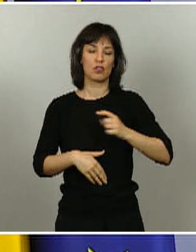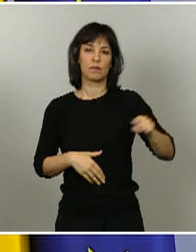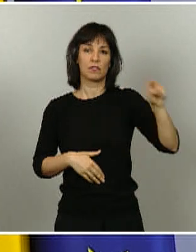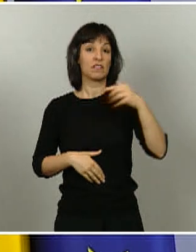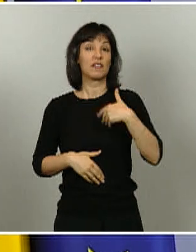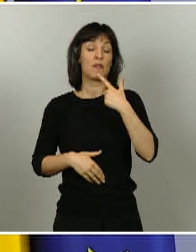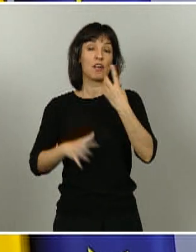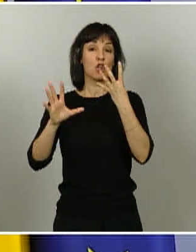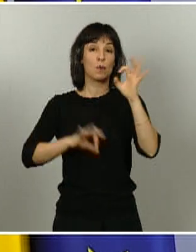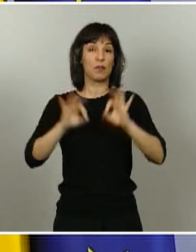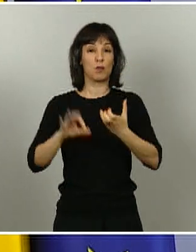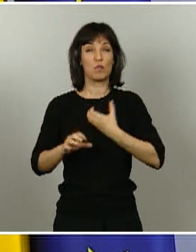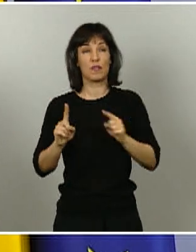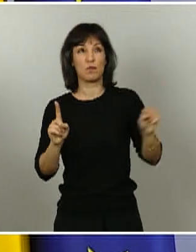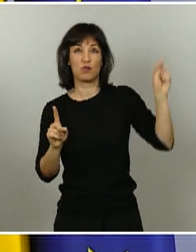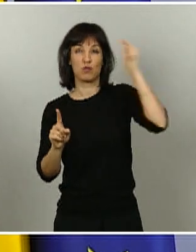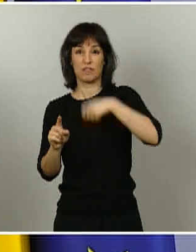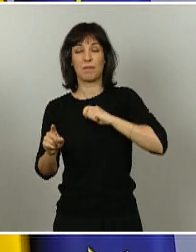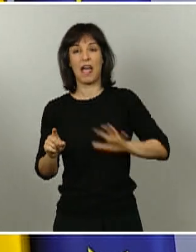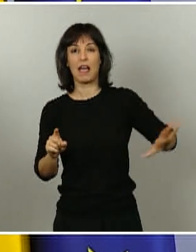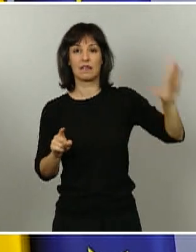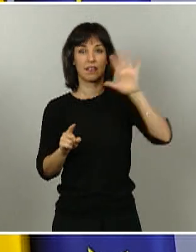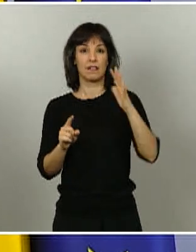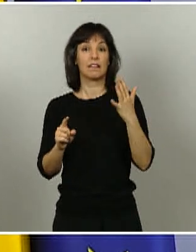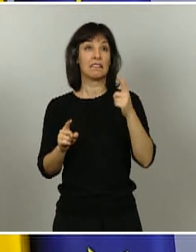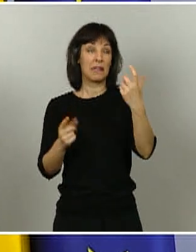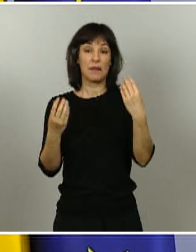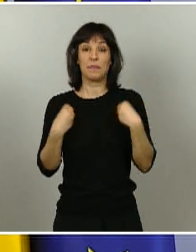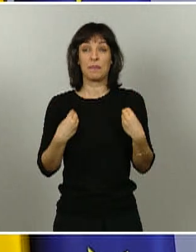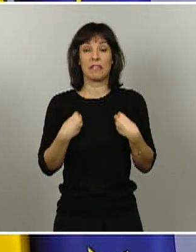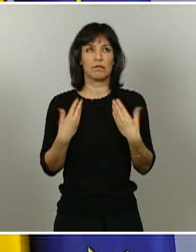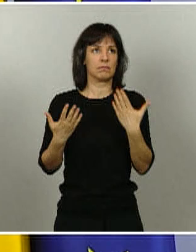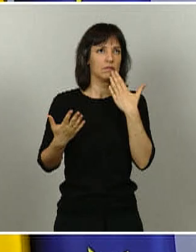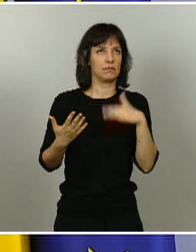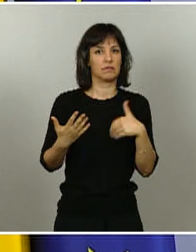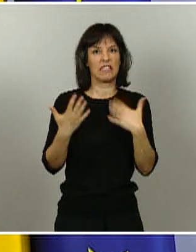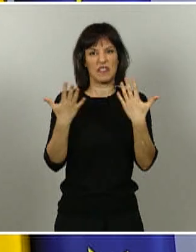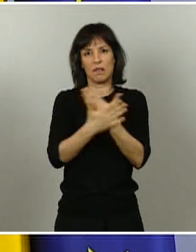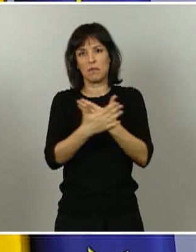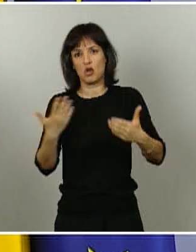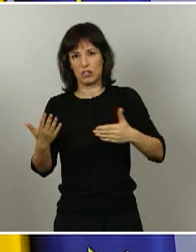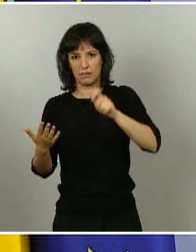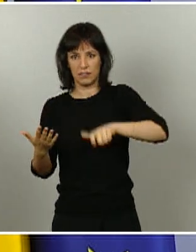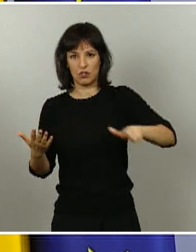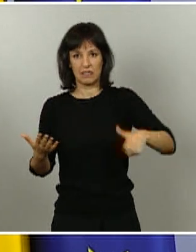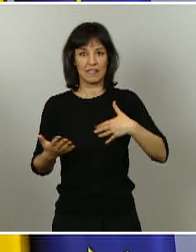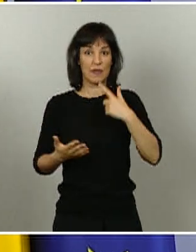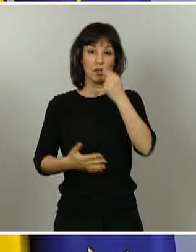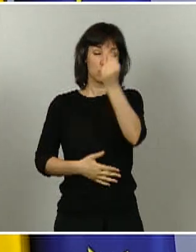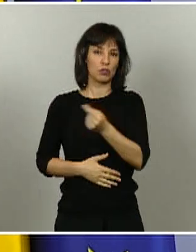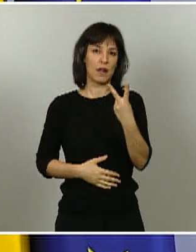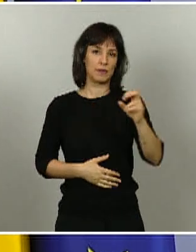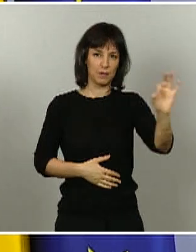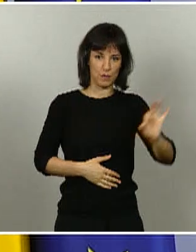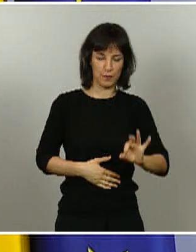de nuestro país, y en ellos habitan unos casi 10 millones de habitantes, un 20% de la población. Estas medidas son de